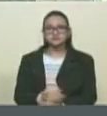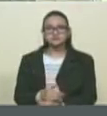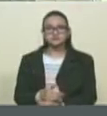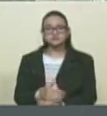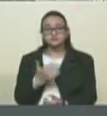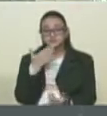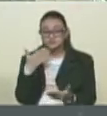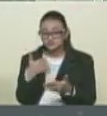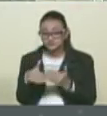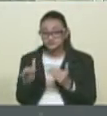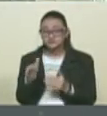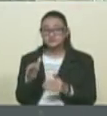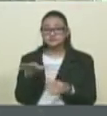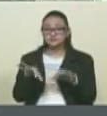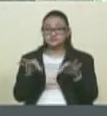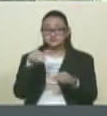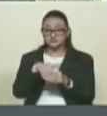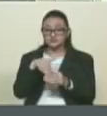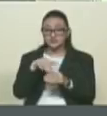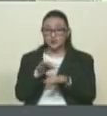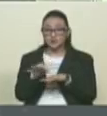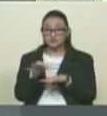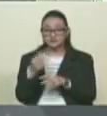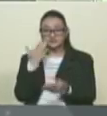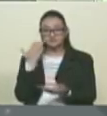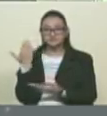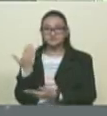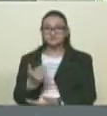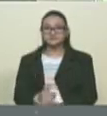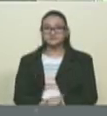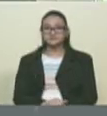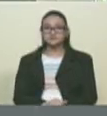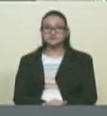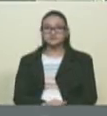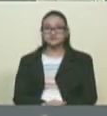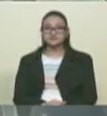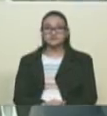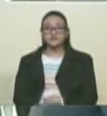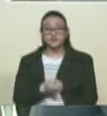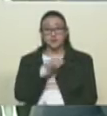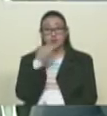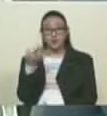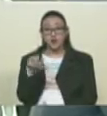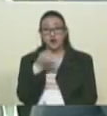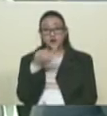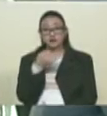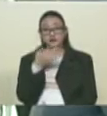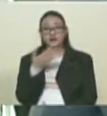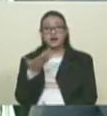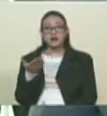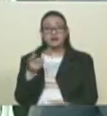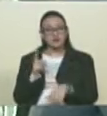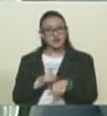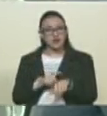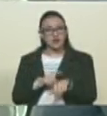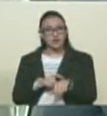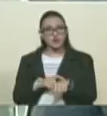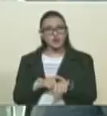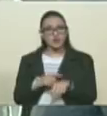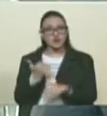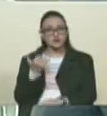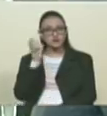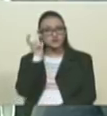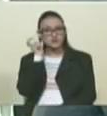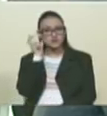final rumbo a las elecciones municipales. Carlos, te escuchamos. Muy buenas tardes, Barry y Verónica. A esta hora nosotros vamos a escuchar